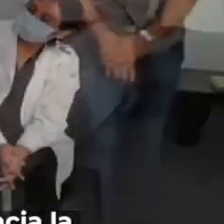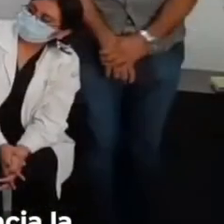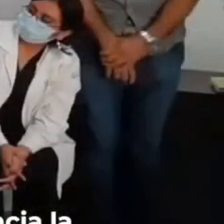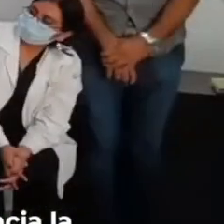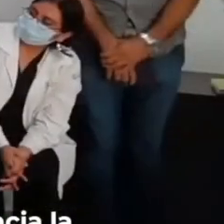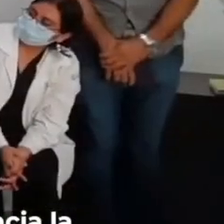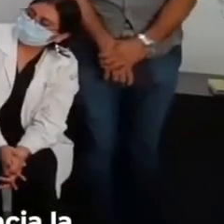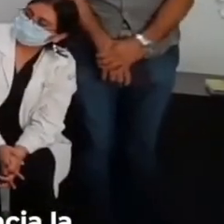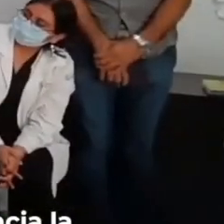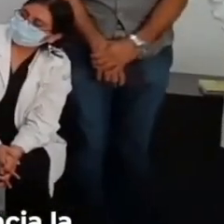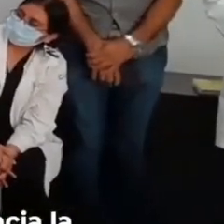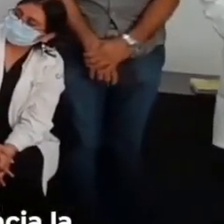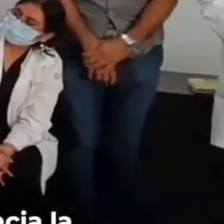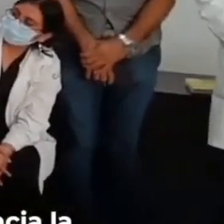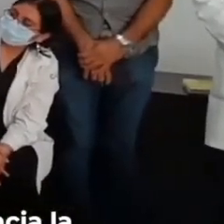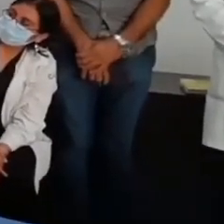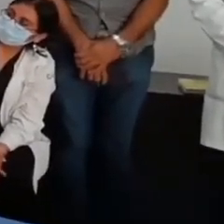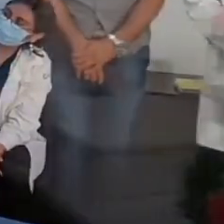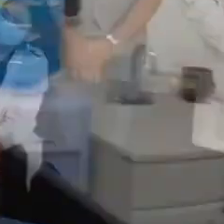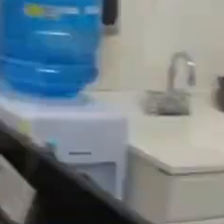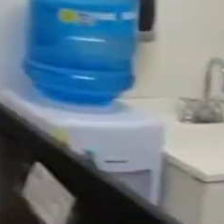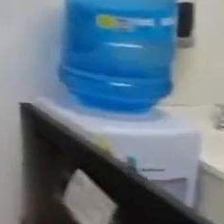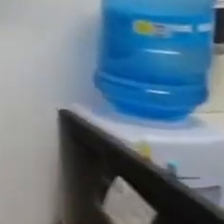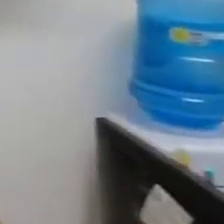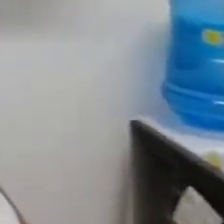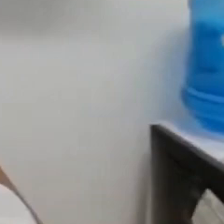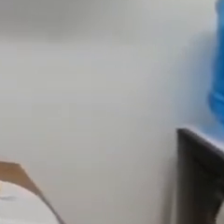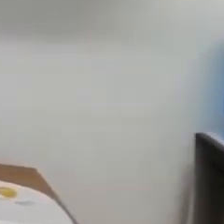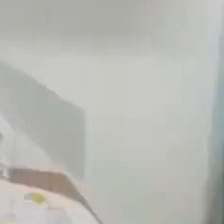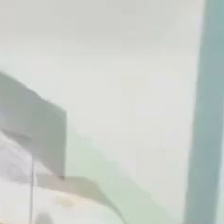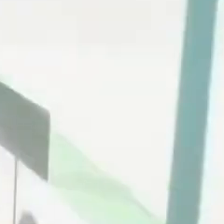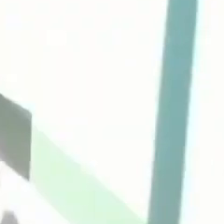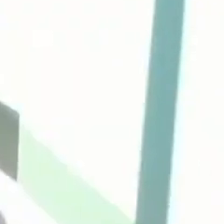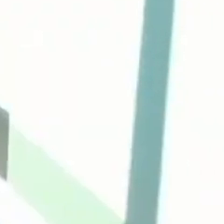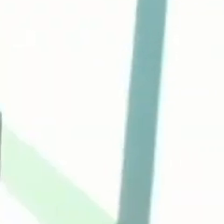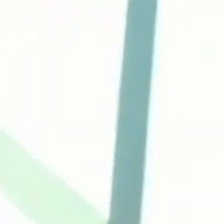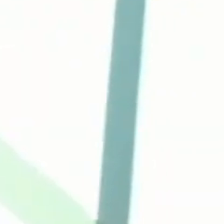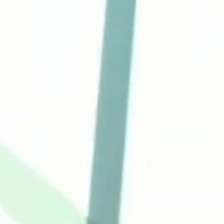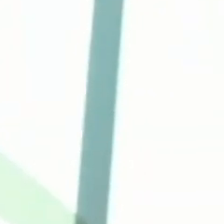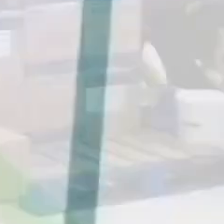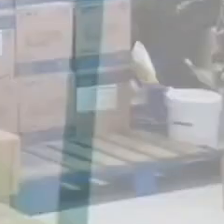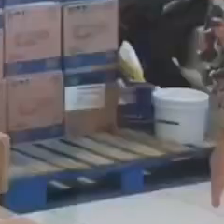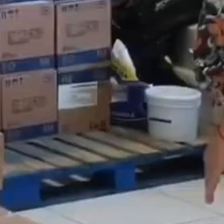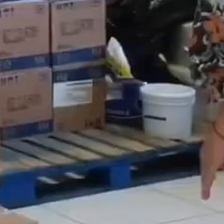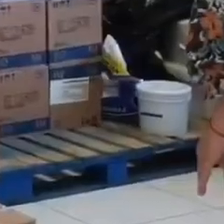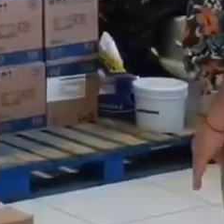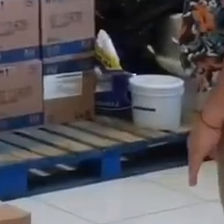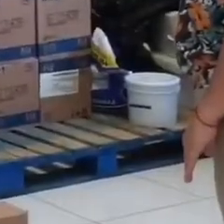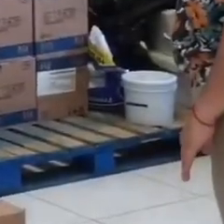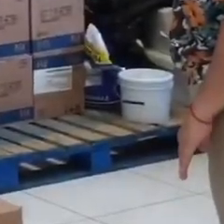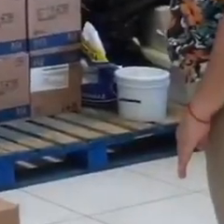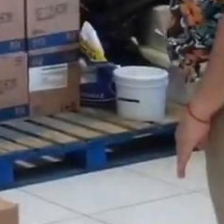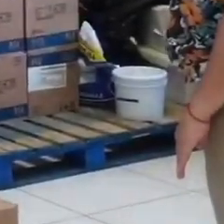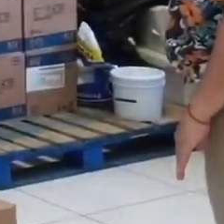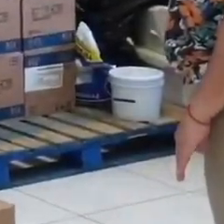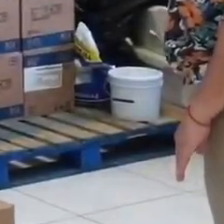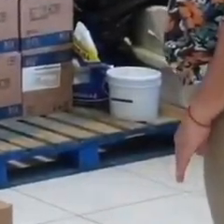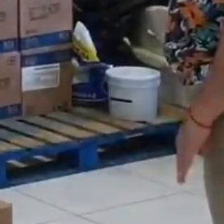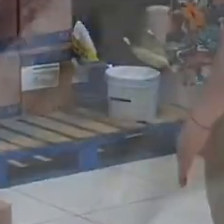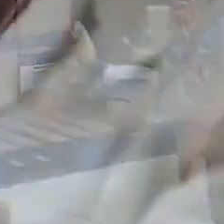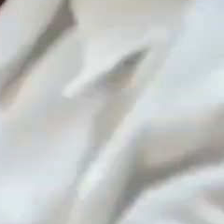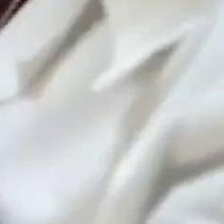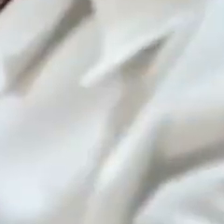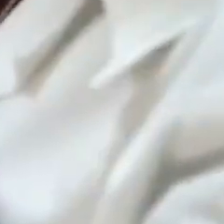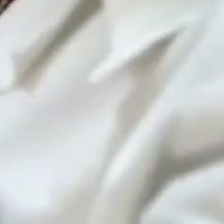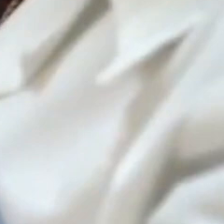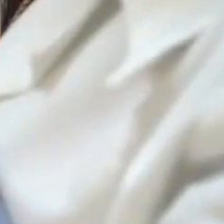la mano hacia la transformación de los servicios de salud. Este proceso no sería posible sin el trabajo constante y coordinado de cada uno de los que